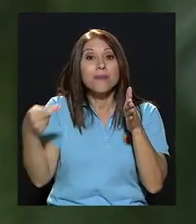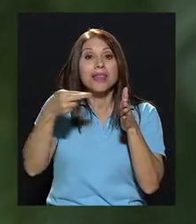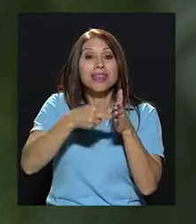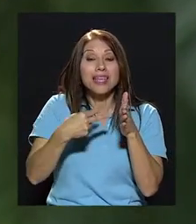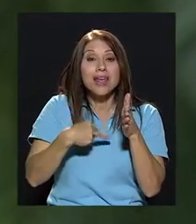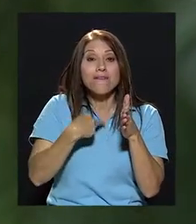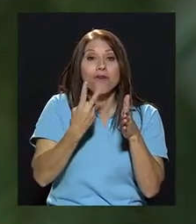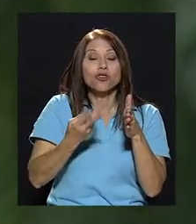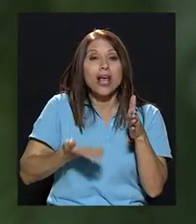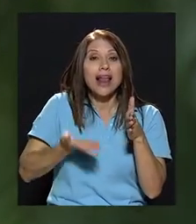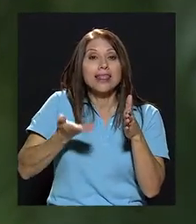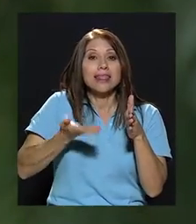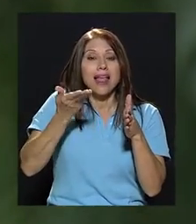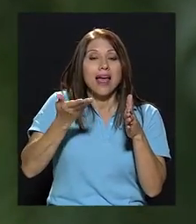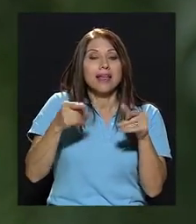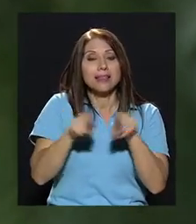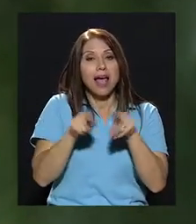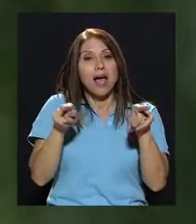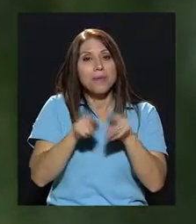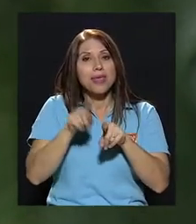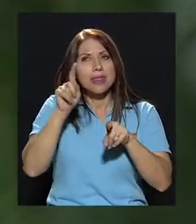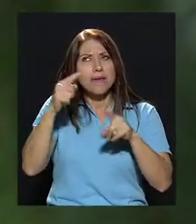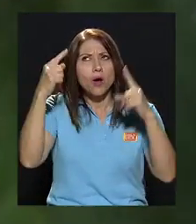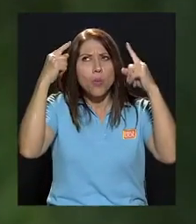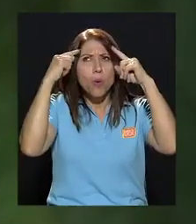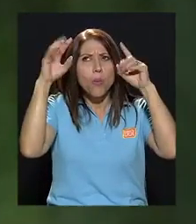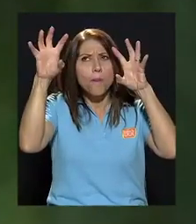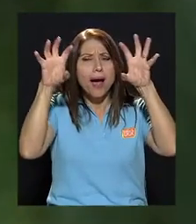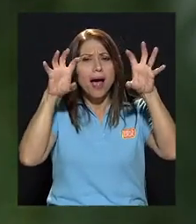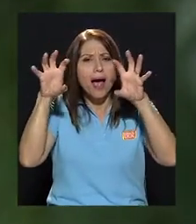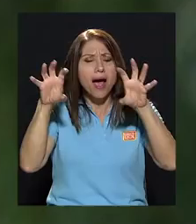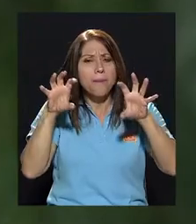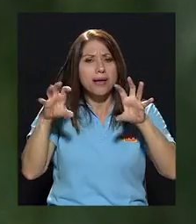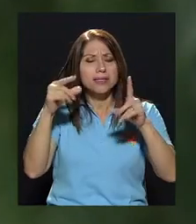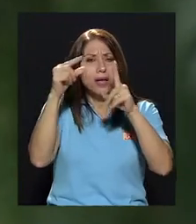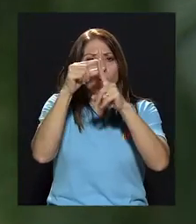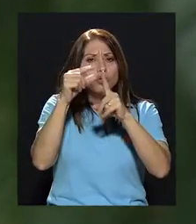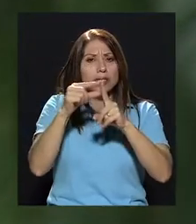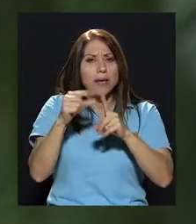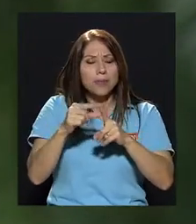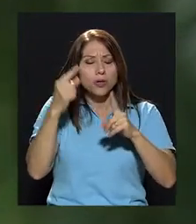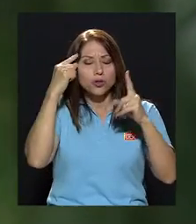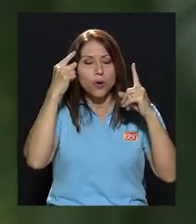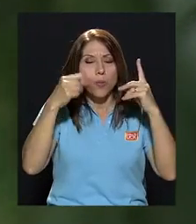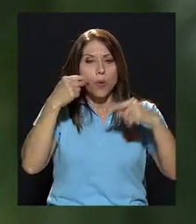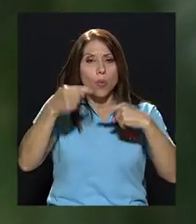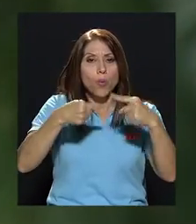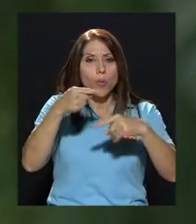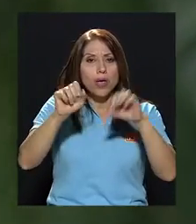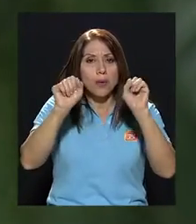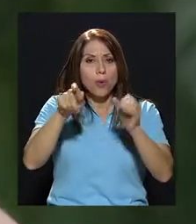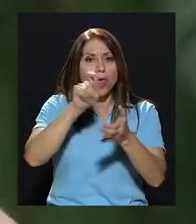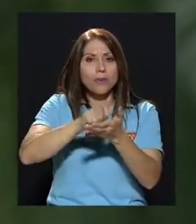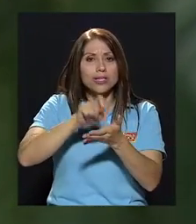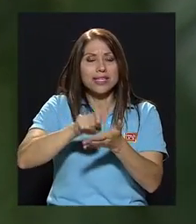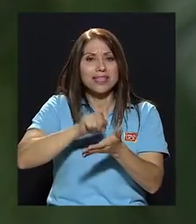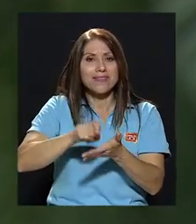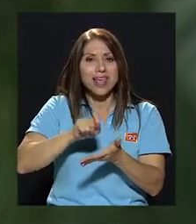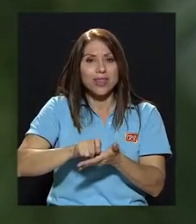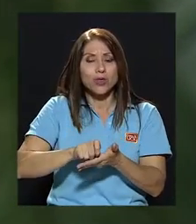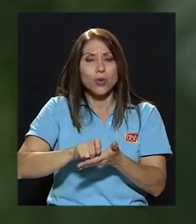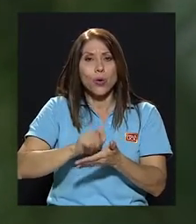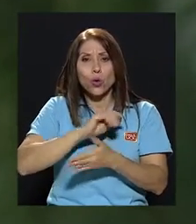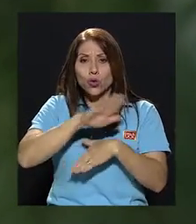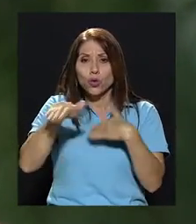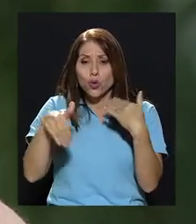voz alta cuestiones y estar haciendo esquemas como mapas de conceptos y demás que podamos ir escribiendo. Esa